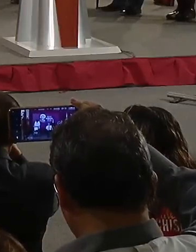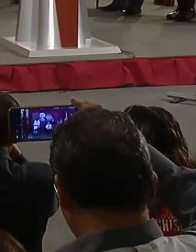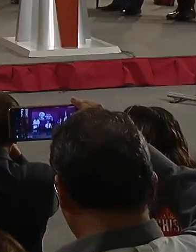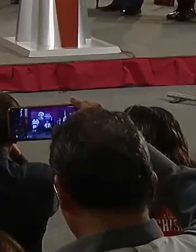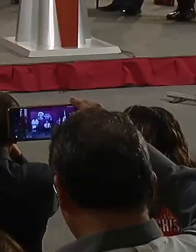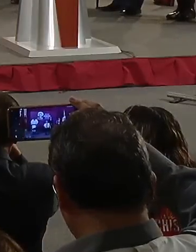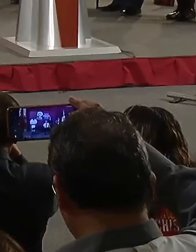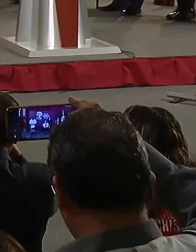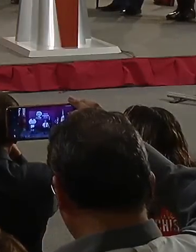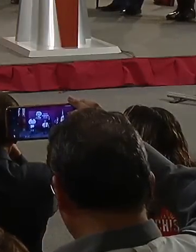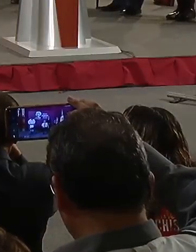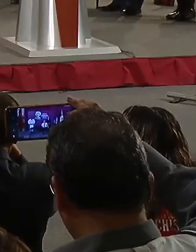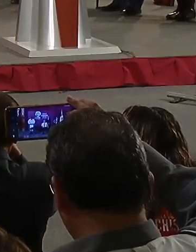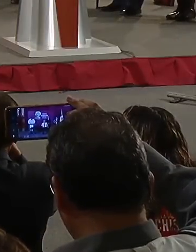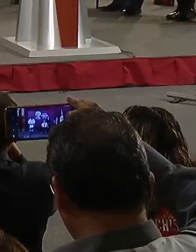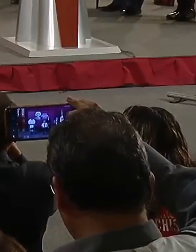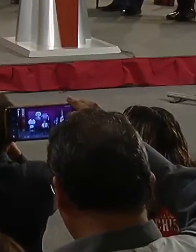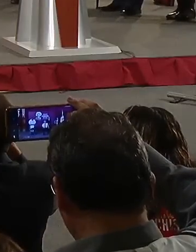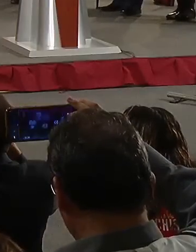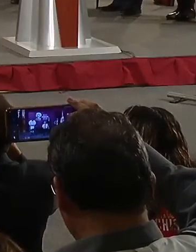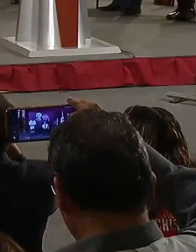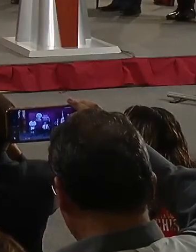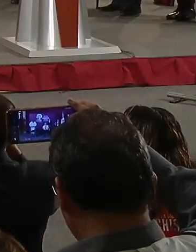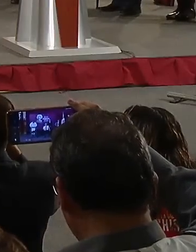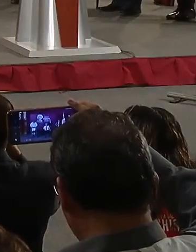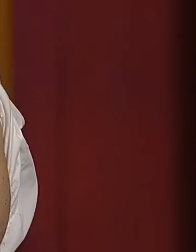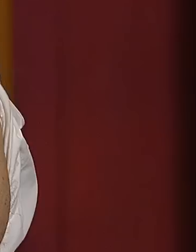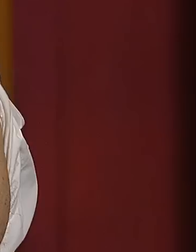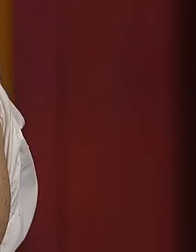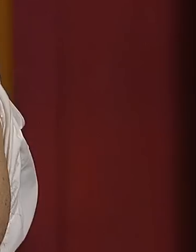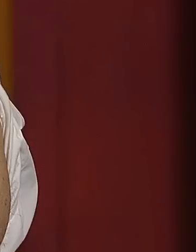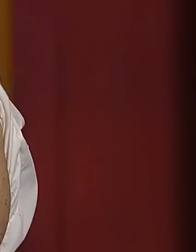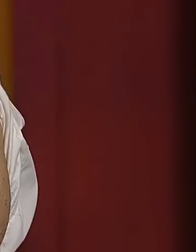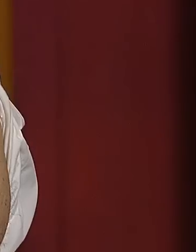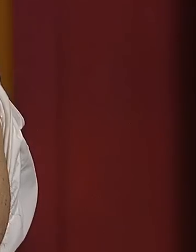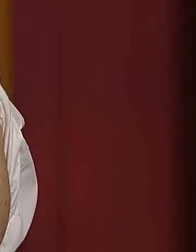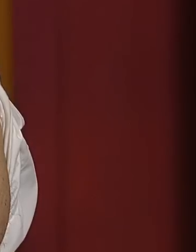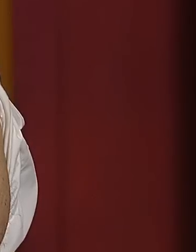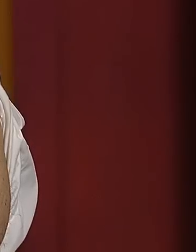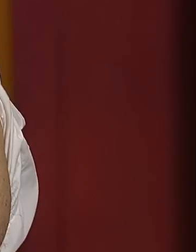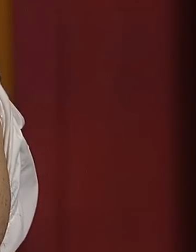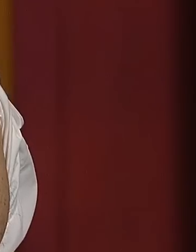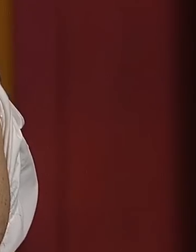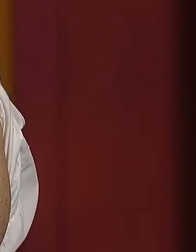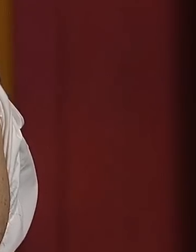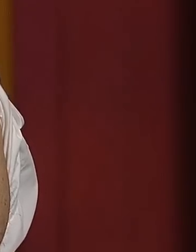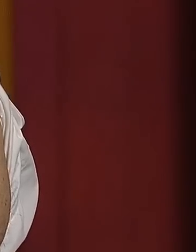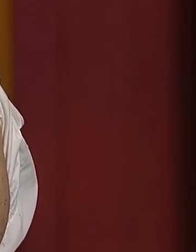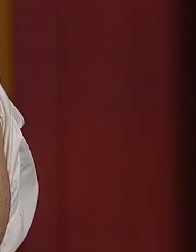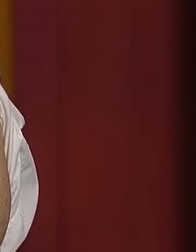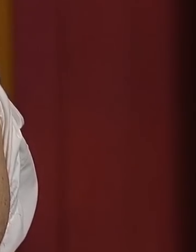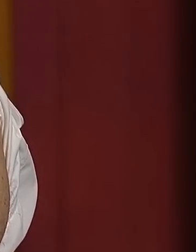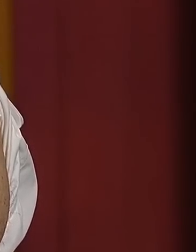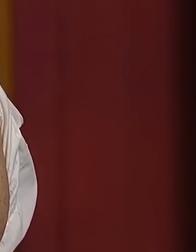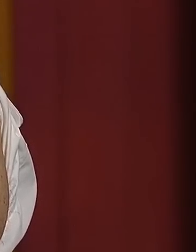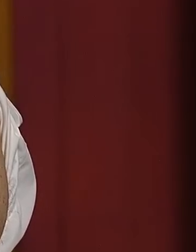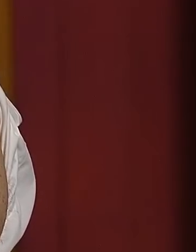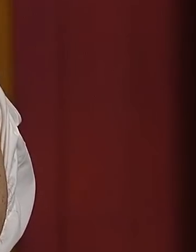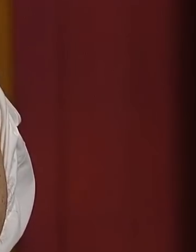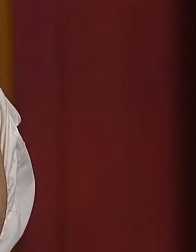Bueno, en mi pueblo, en la época del presidente López Mateos,